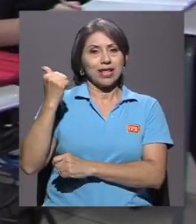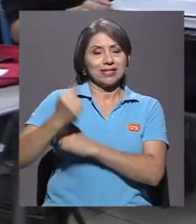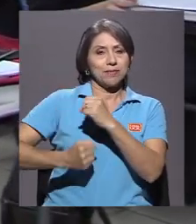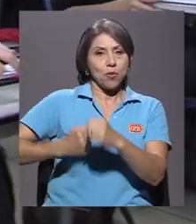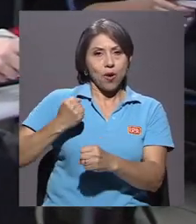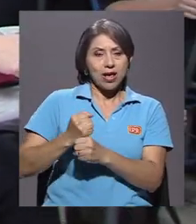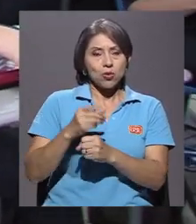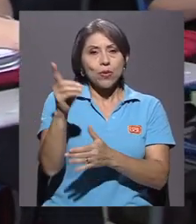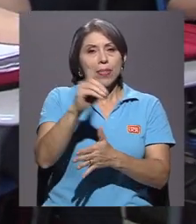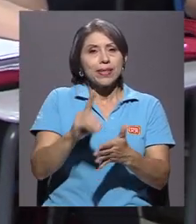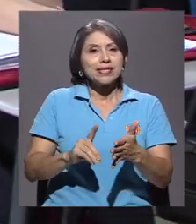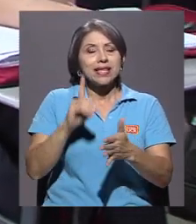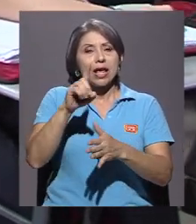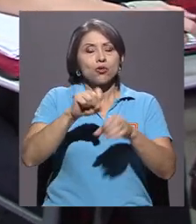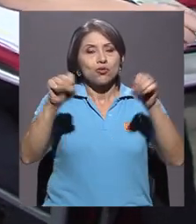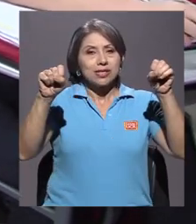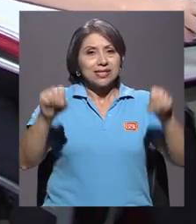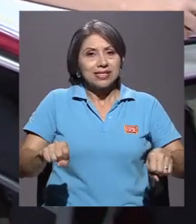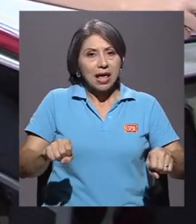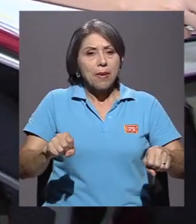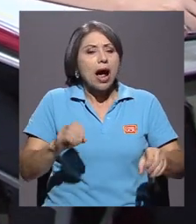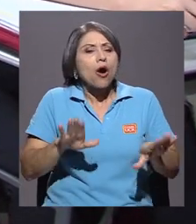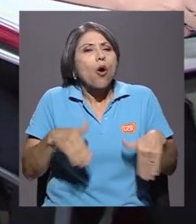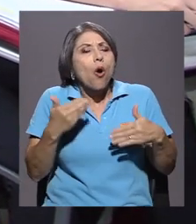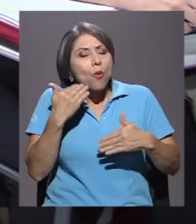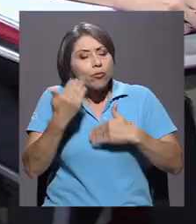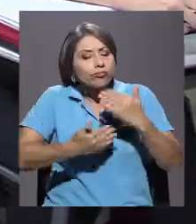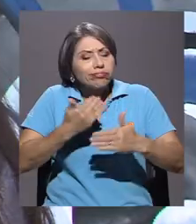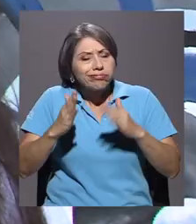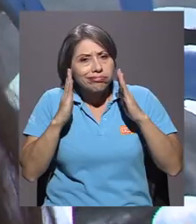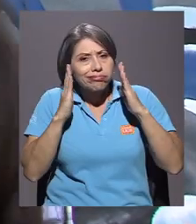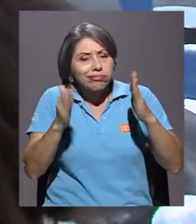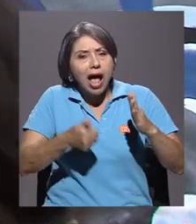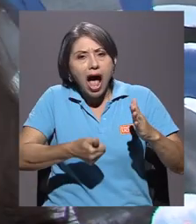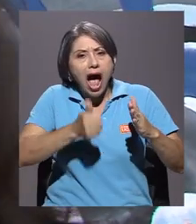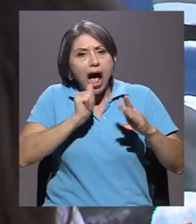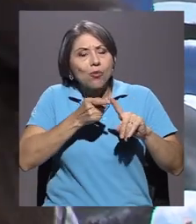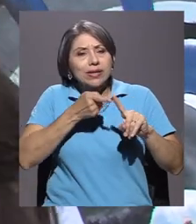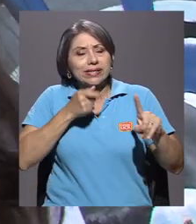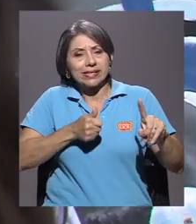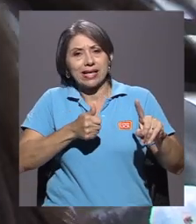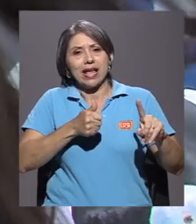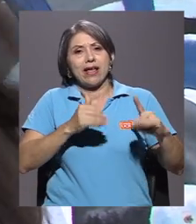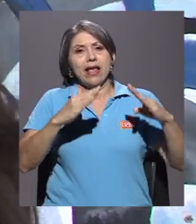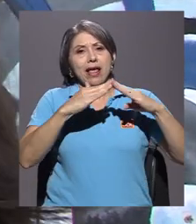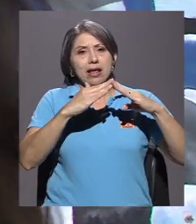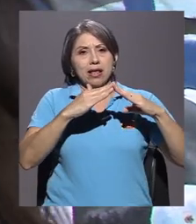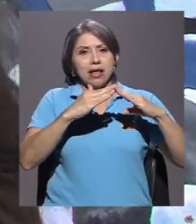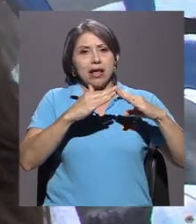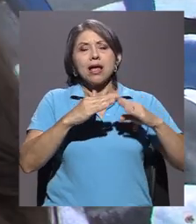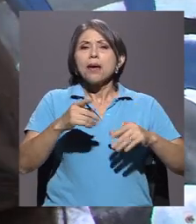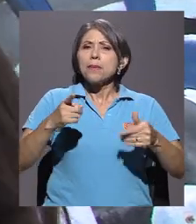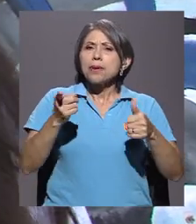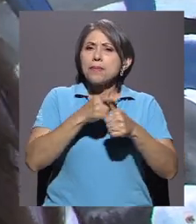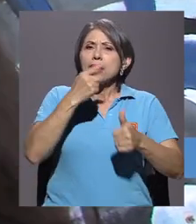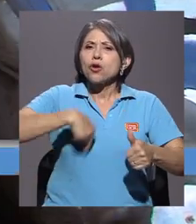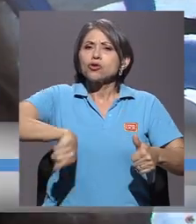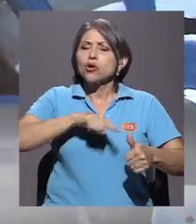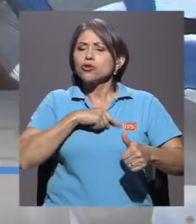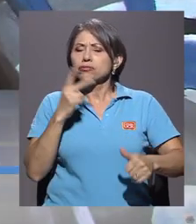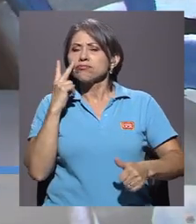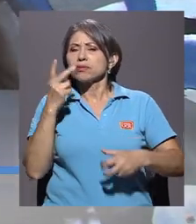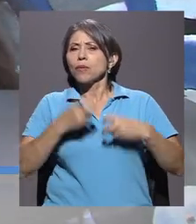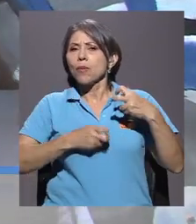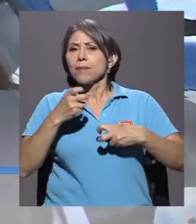diseñaron un sistema de gestión de aguas residuales. Nosotros primero identificamos una problemática, que es cómo se